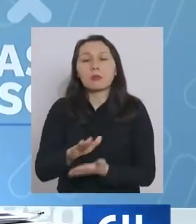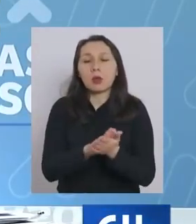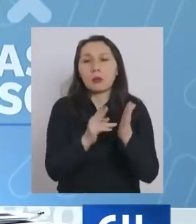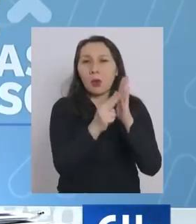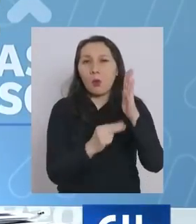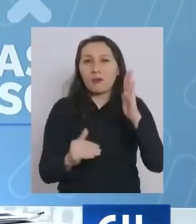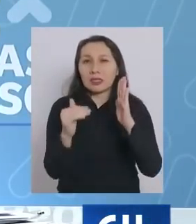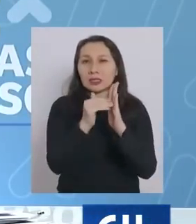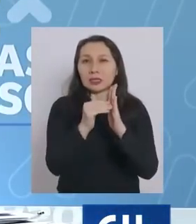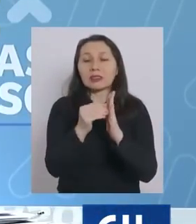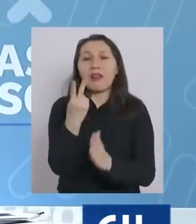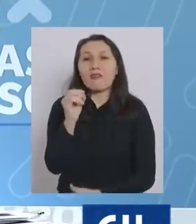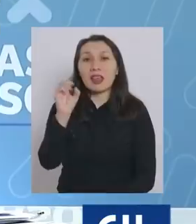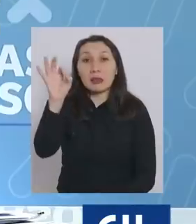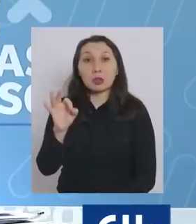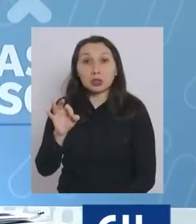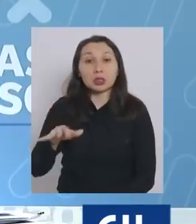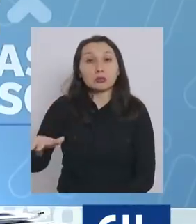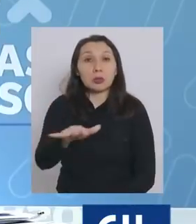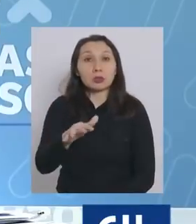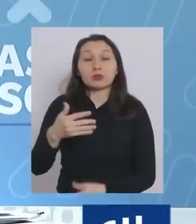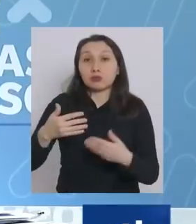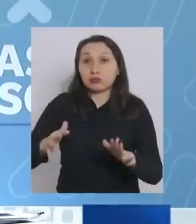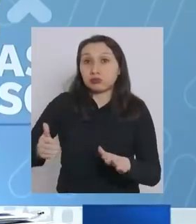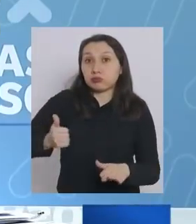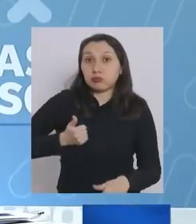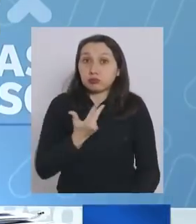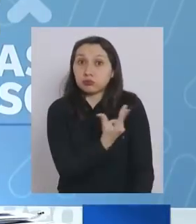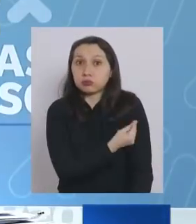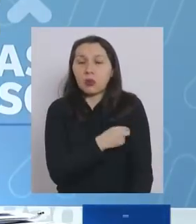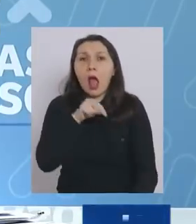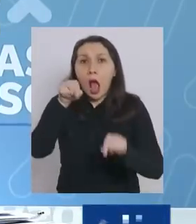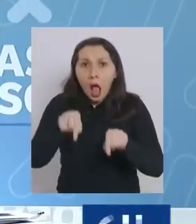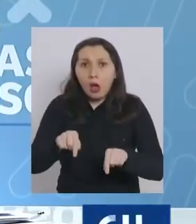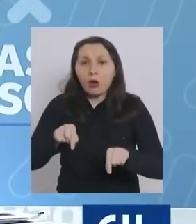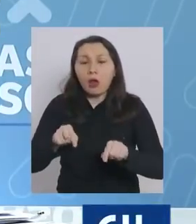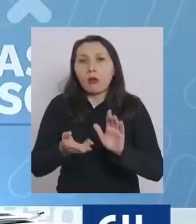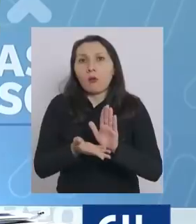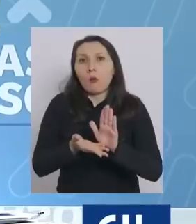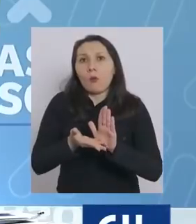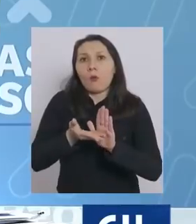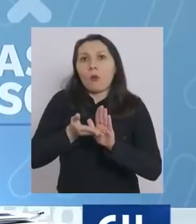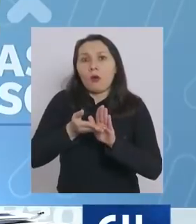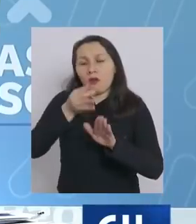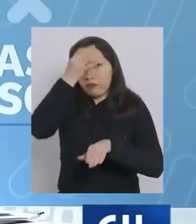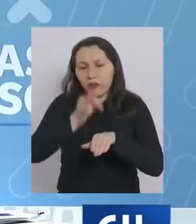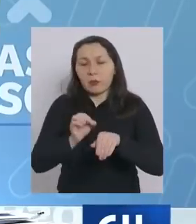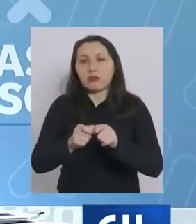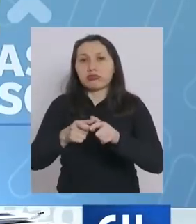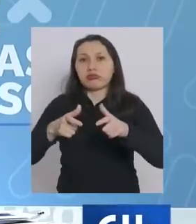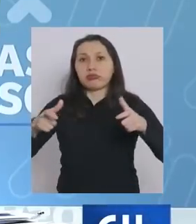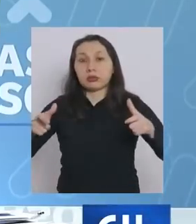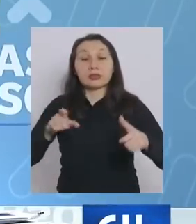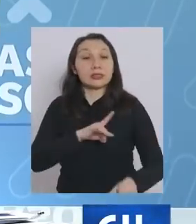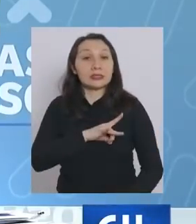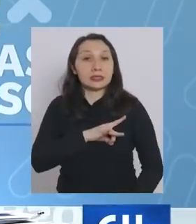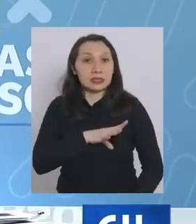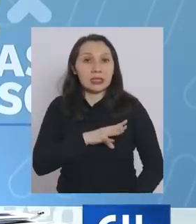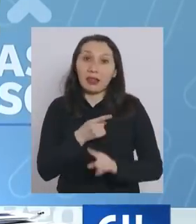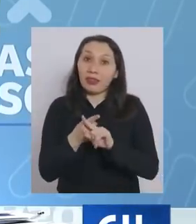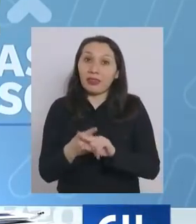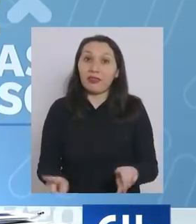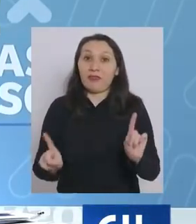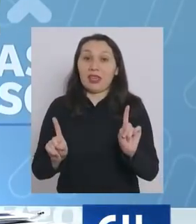Zelanda, que solo tiene un 20% de población vacunada, están observando un aumento muy importante de sus casos. Chile, en